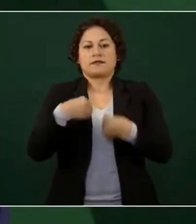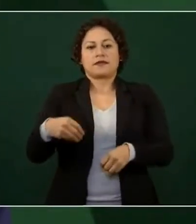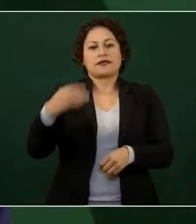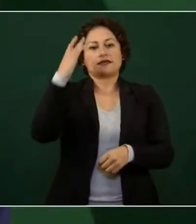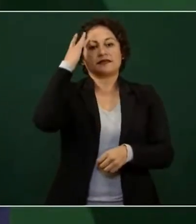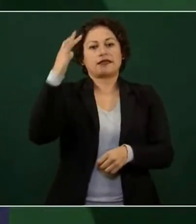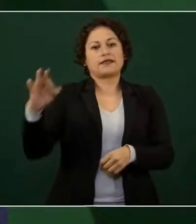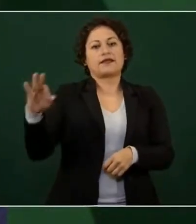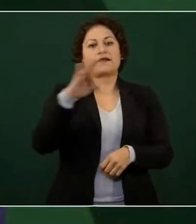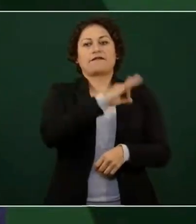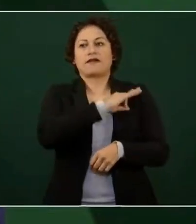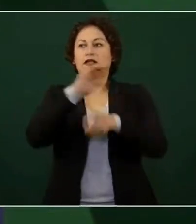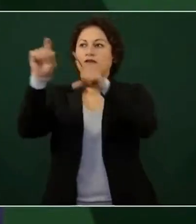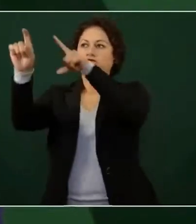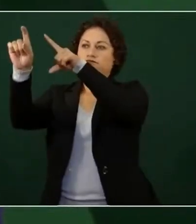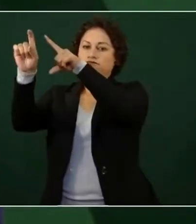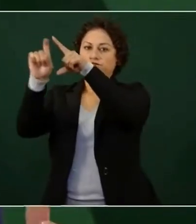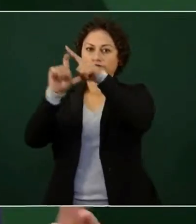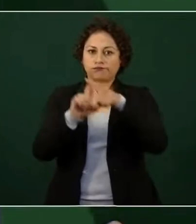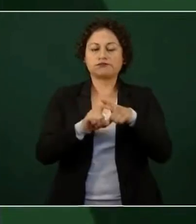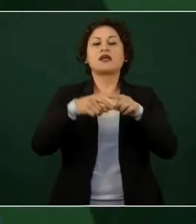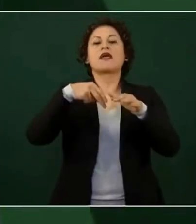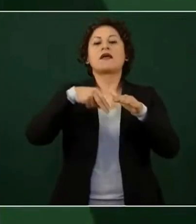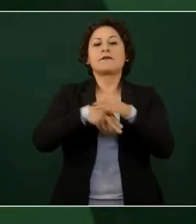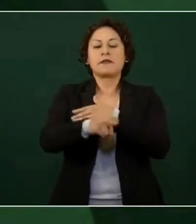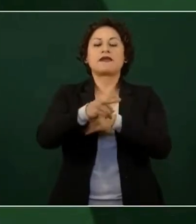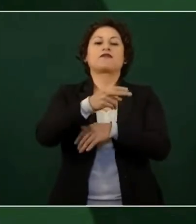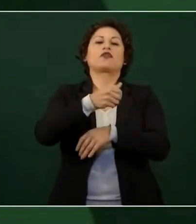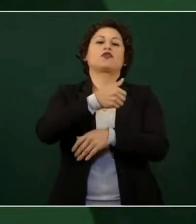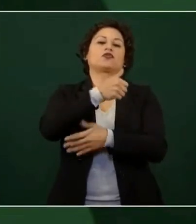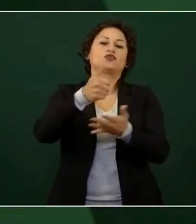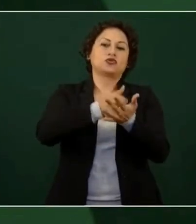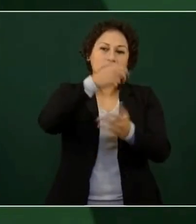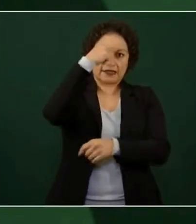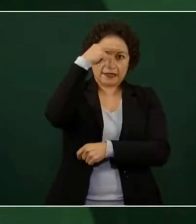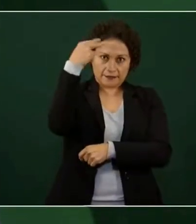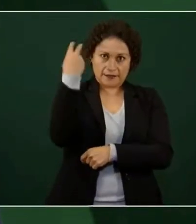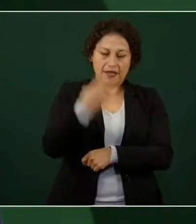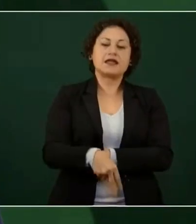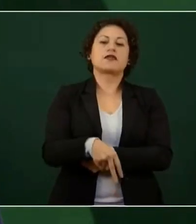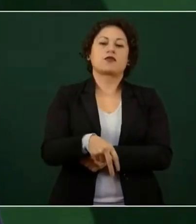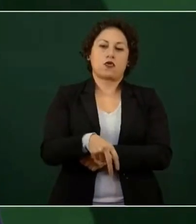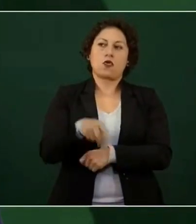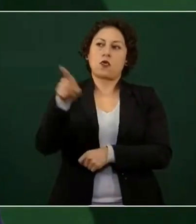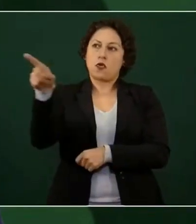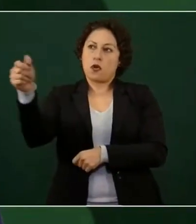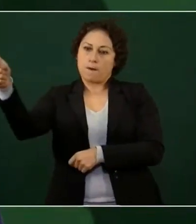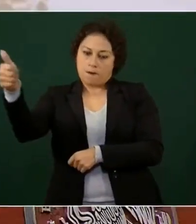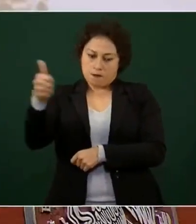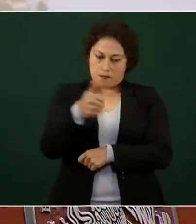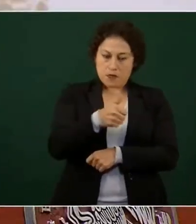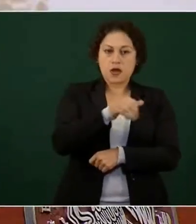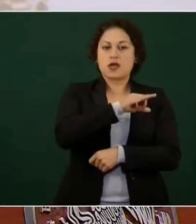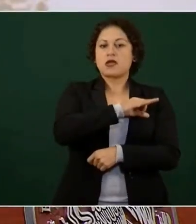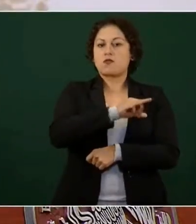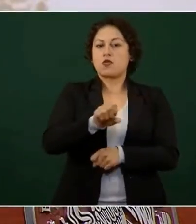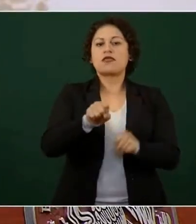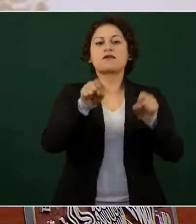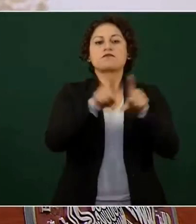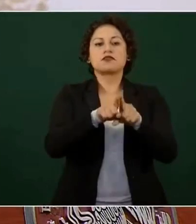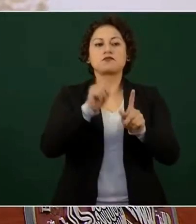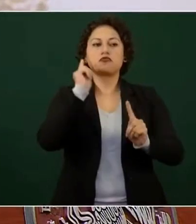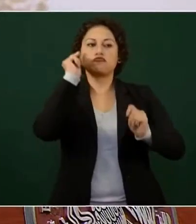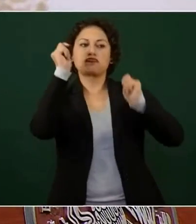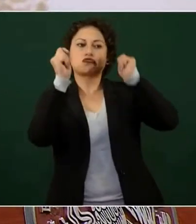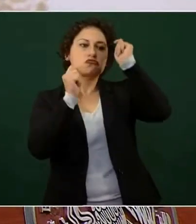y van a poder llegar al metro de la Ciudad de México, y además es un teleférico turístico. Es realmente todo lo que se